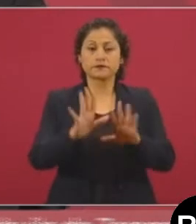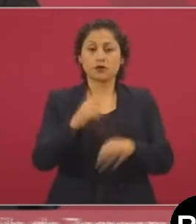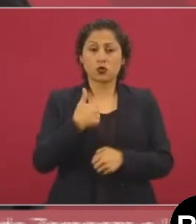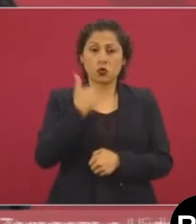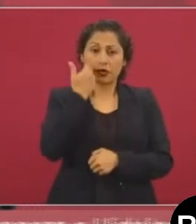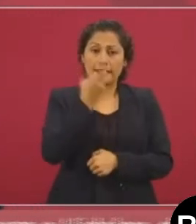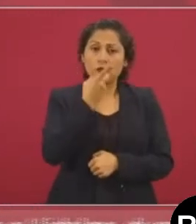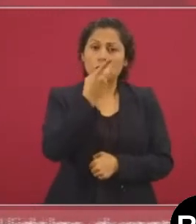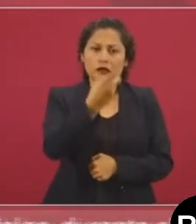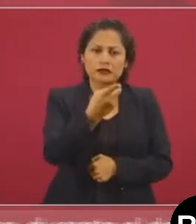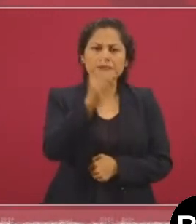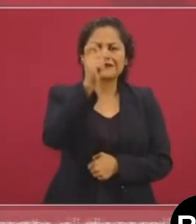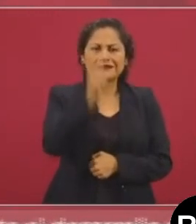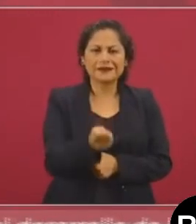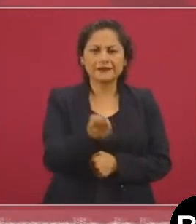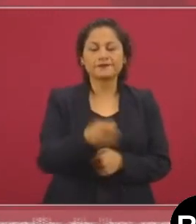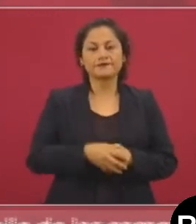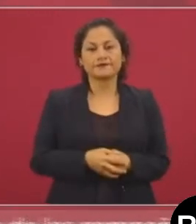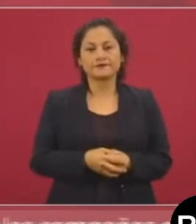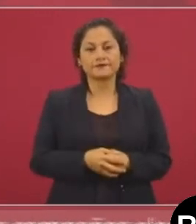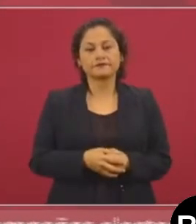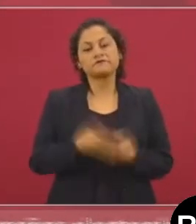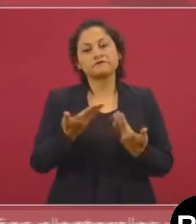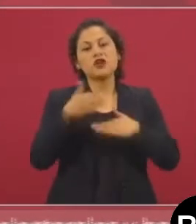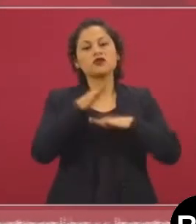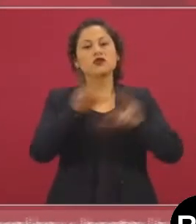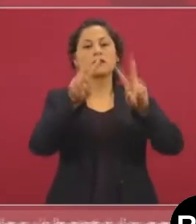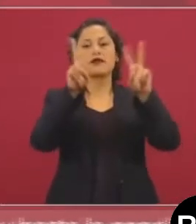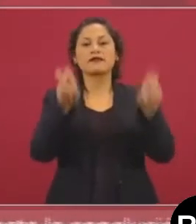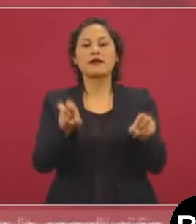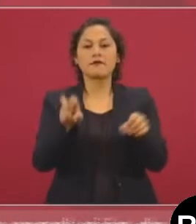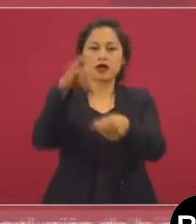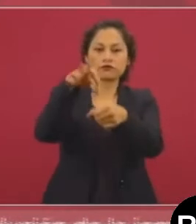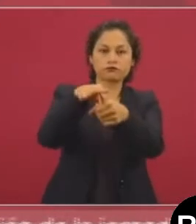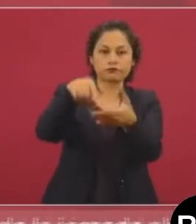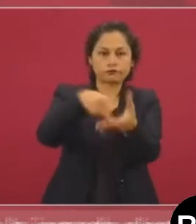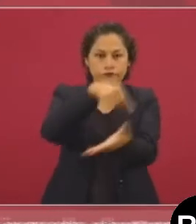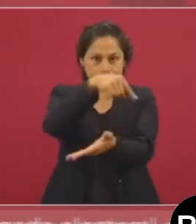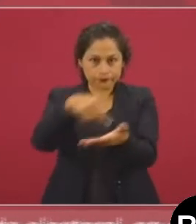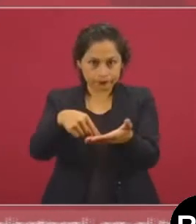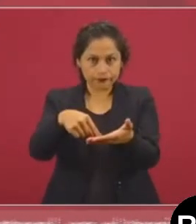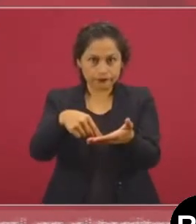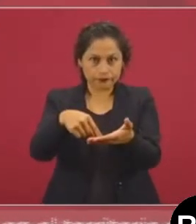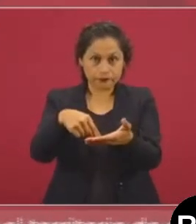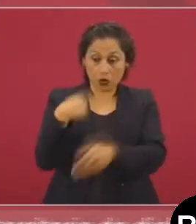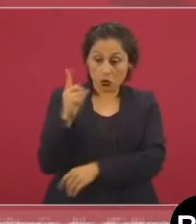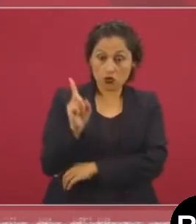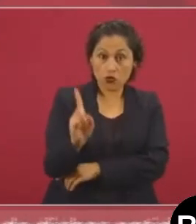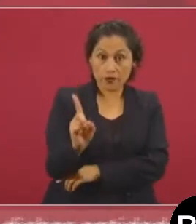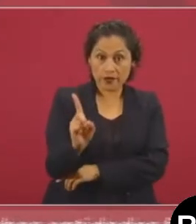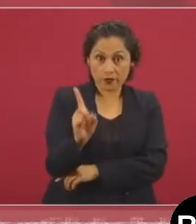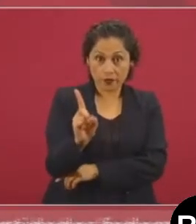es acerca de las elecciones que se van a celebrar el domingo próximo